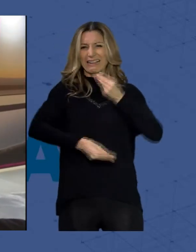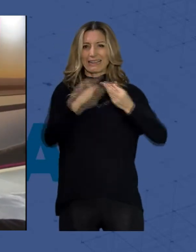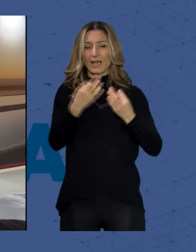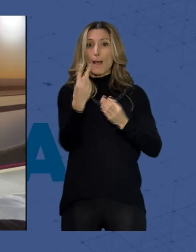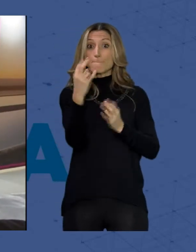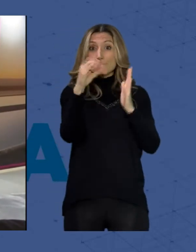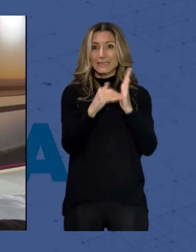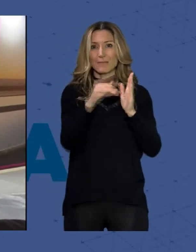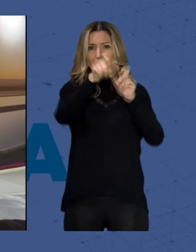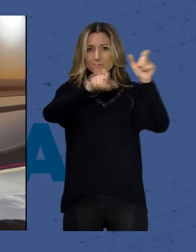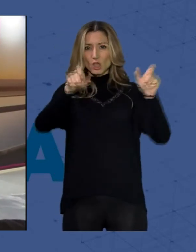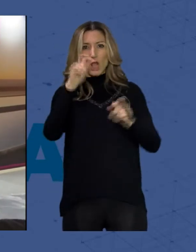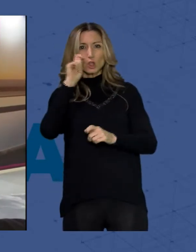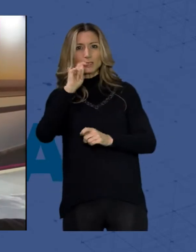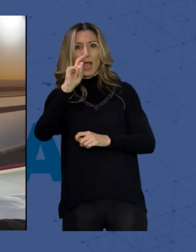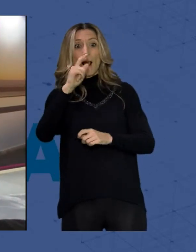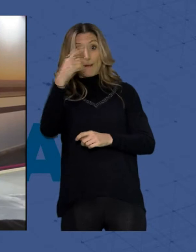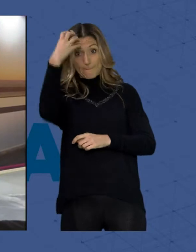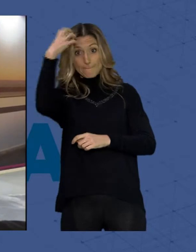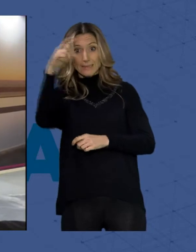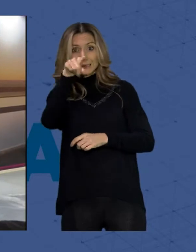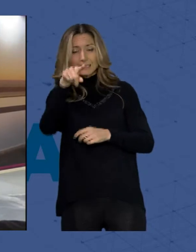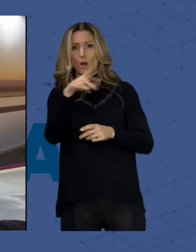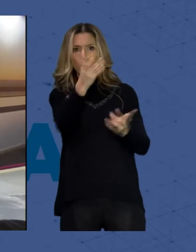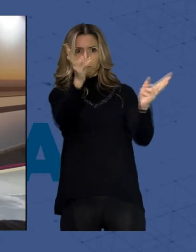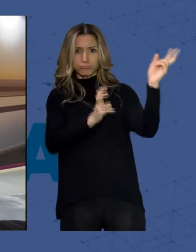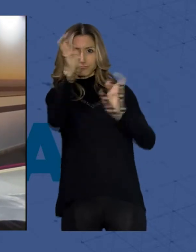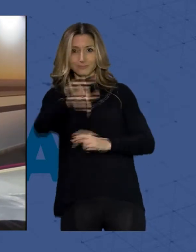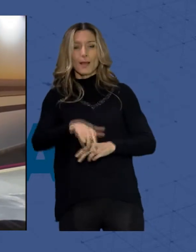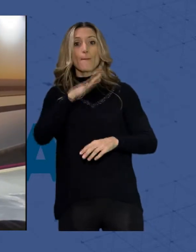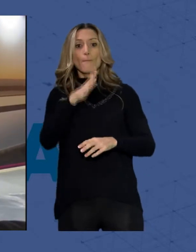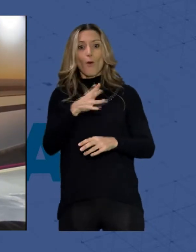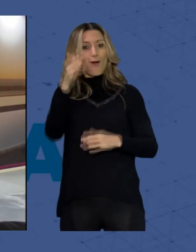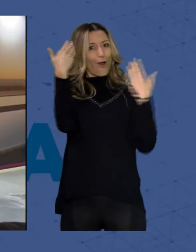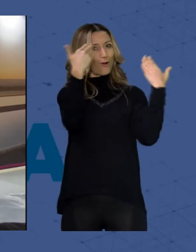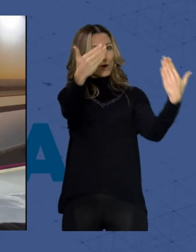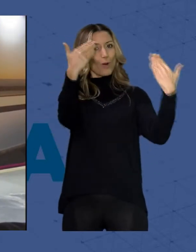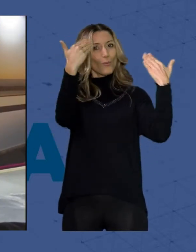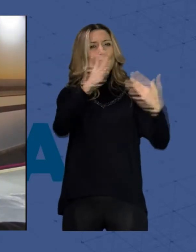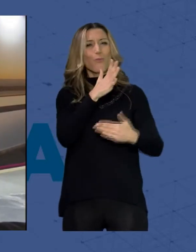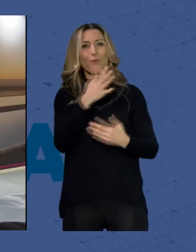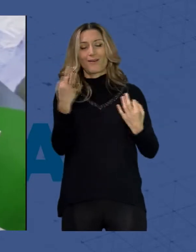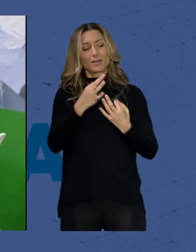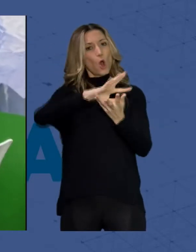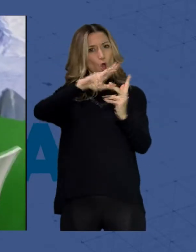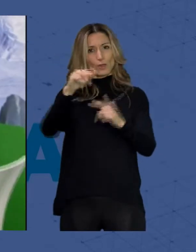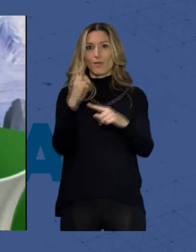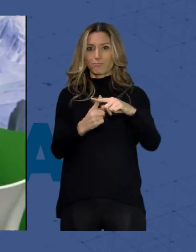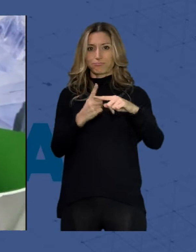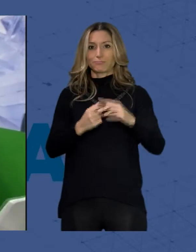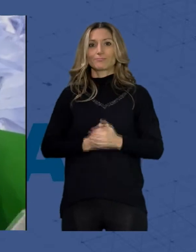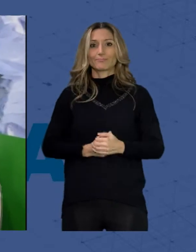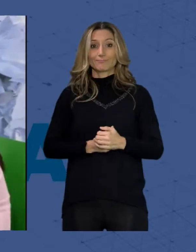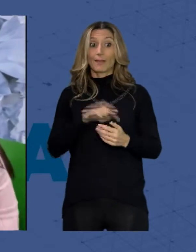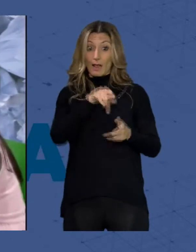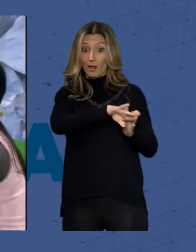británicos vengan a nuestra provincia al lado de esta compañía y por tanto nuestra enhorabuena porque se trata de una gran noticia. Al margen de esta alianza